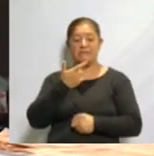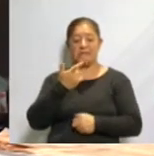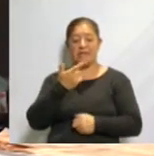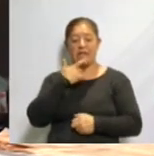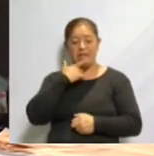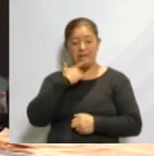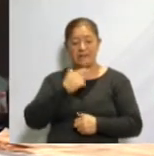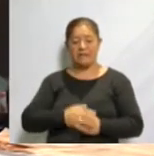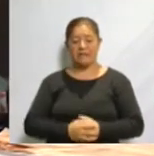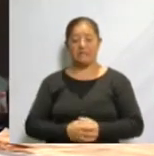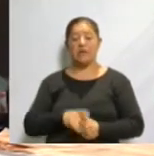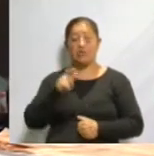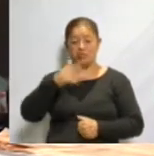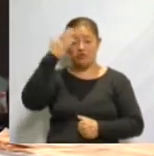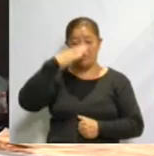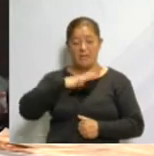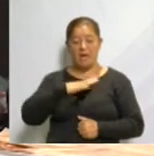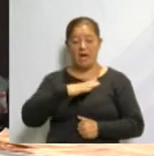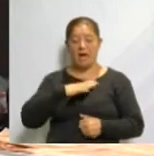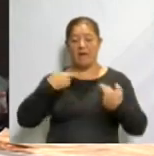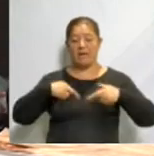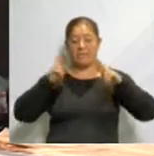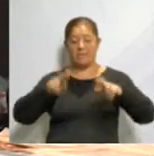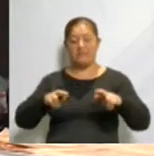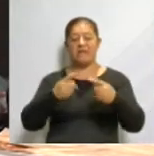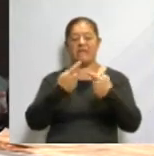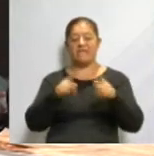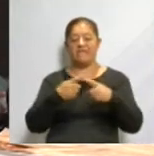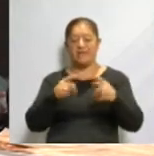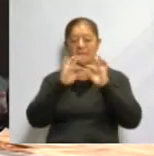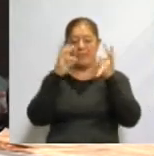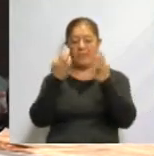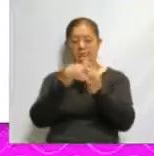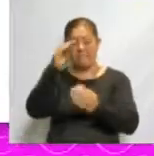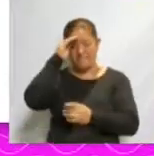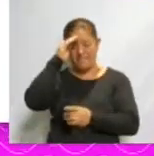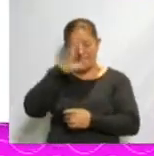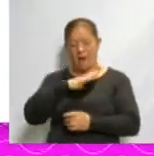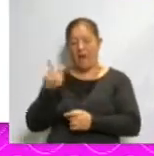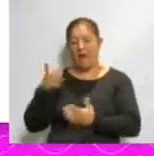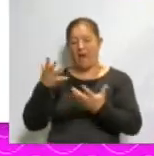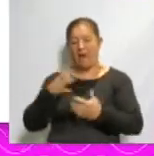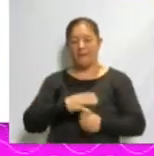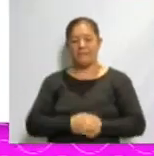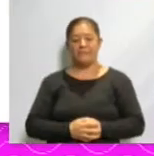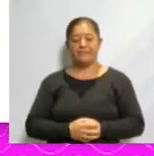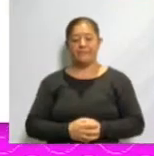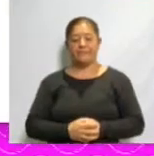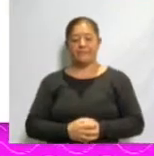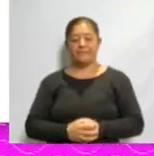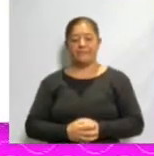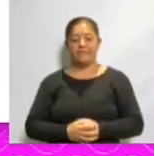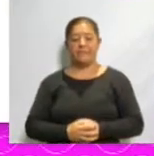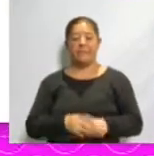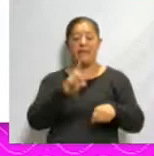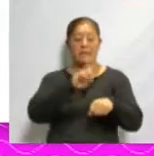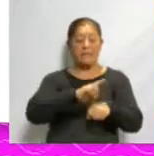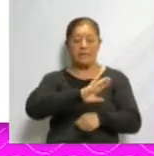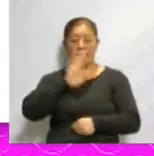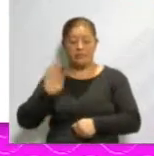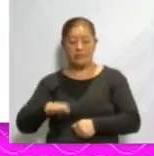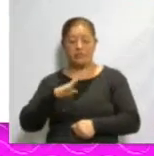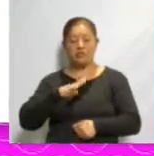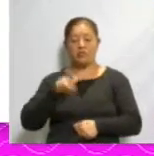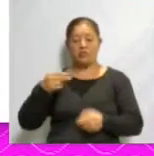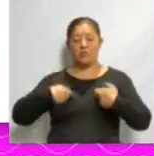traditions and celebrations that represent their way of thinking and being? The Day of the Dead, for instance, this is one of the